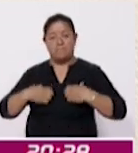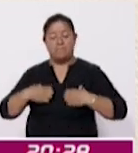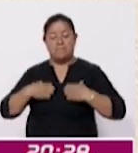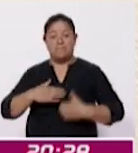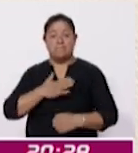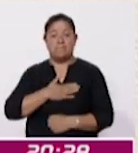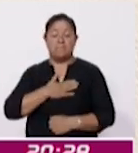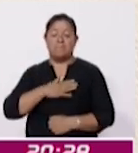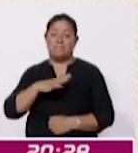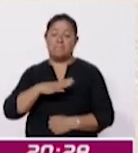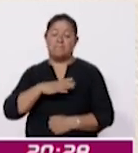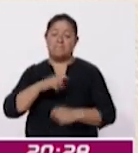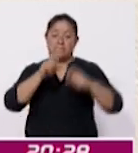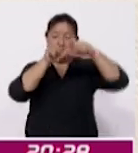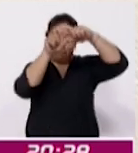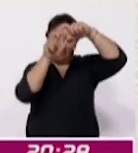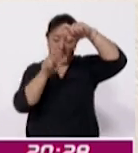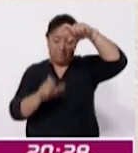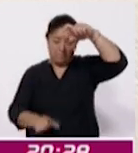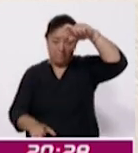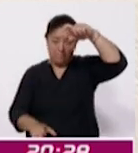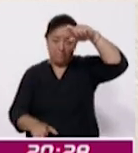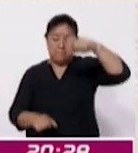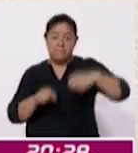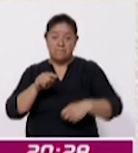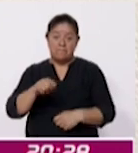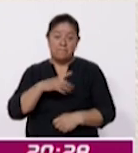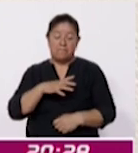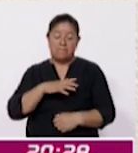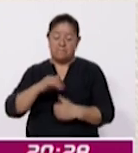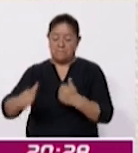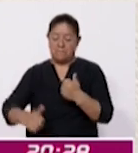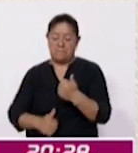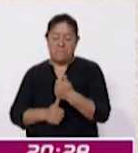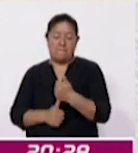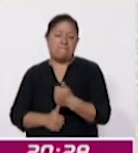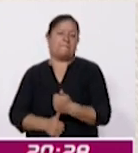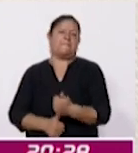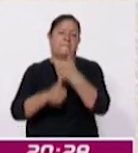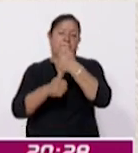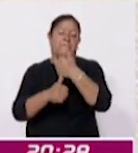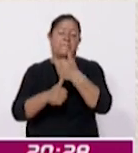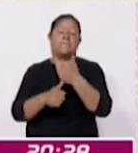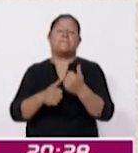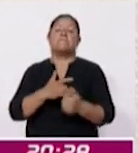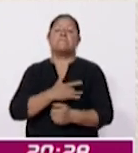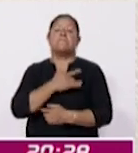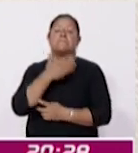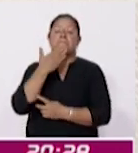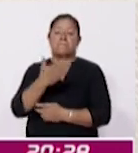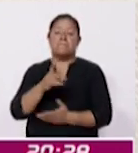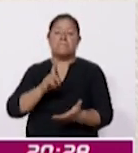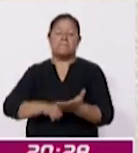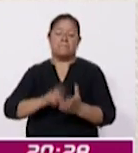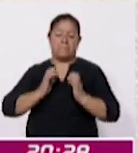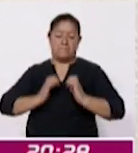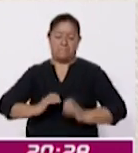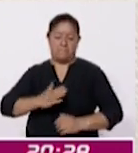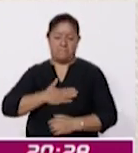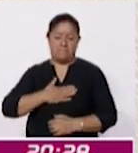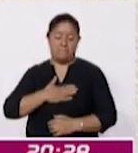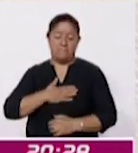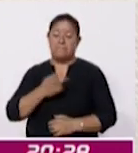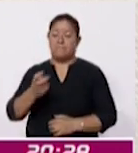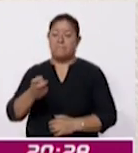la columna, la columna vertebral va a ser el eje, va a ser lo que nos va a dar la estabilidad dentro de nuestro organismo. Y